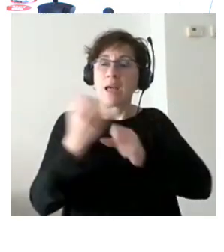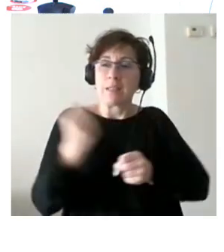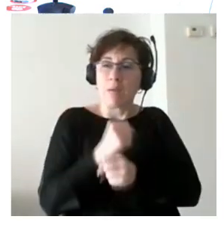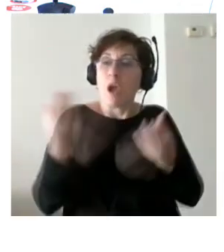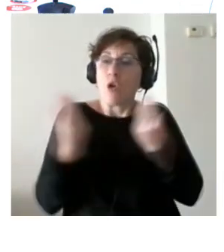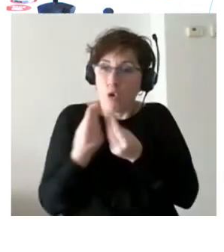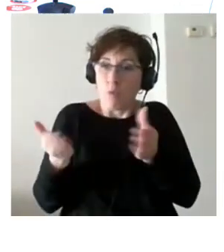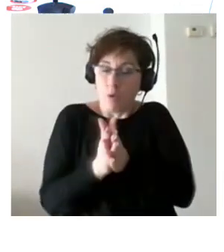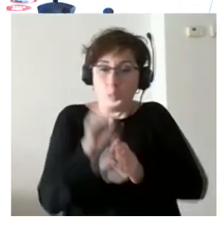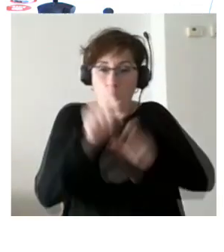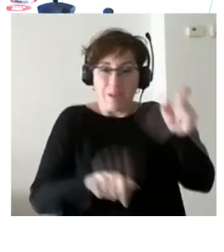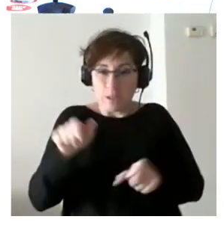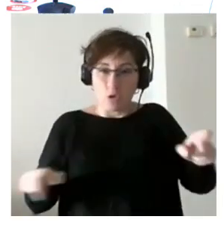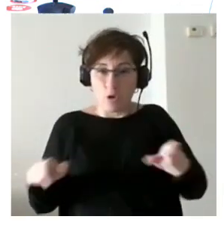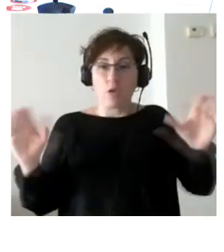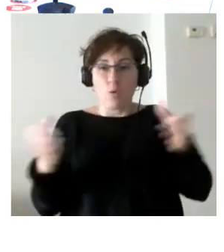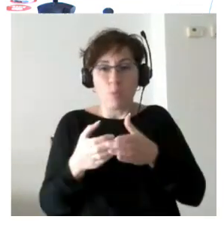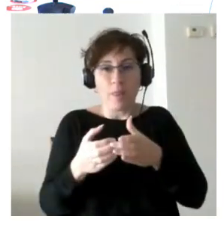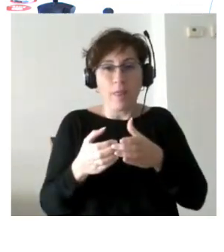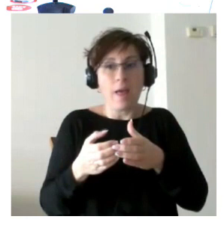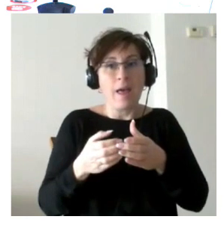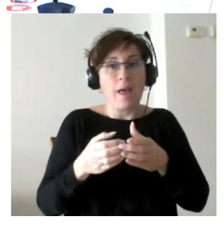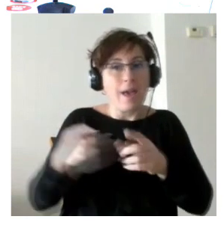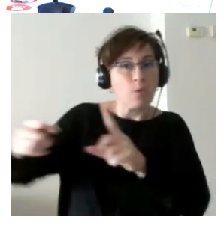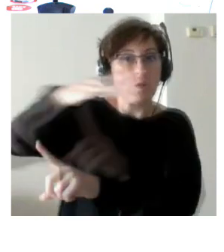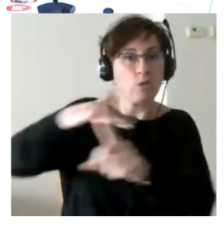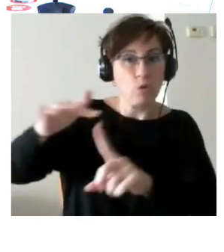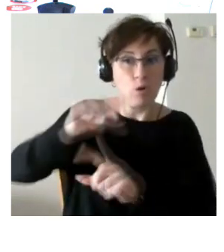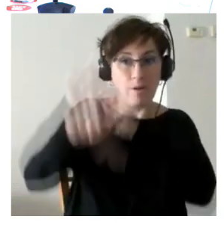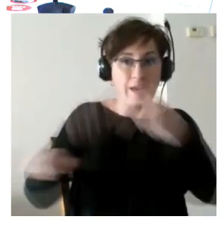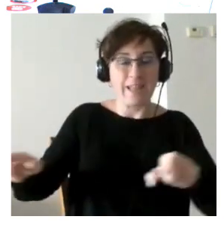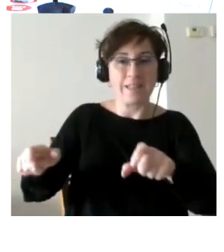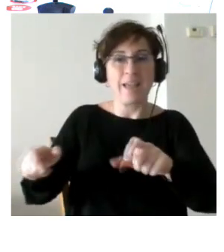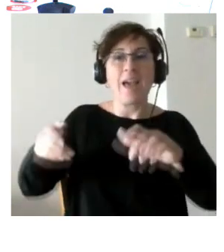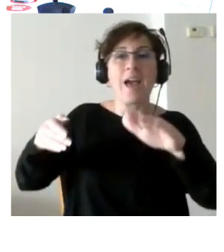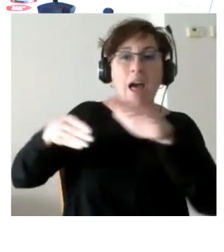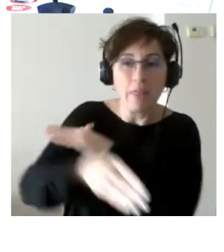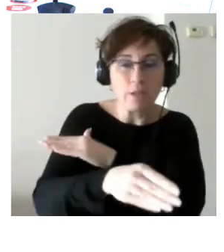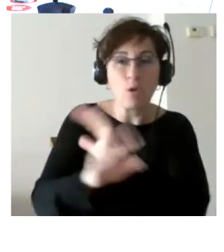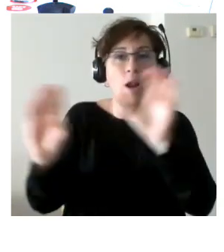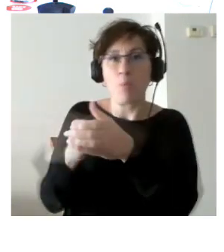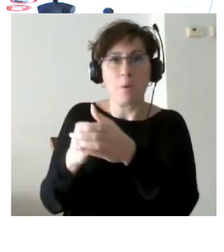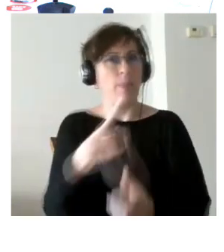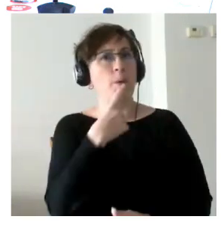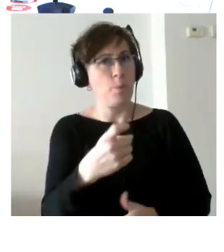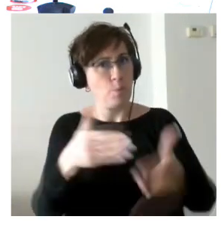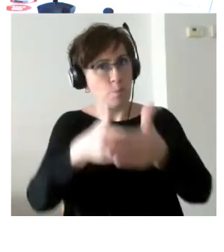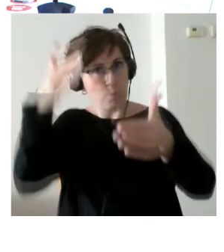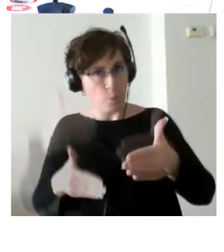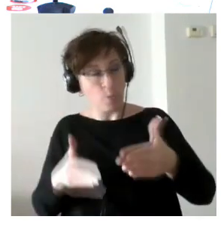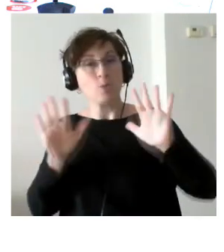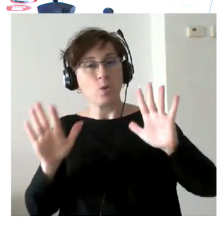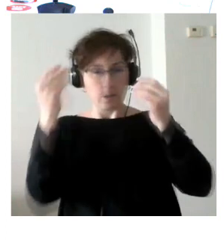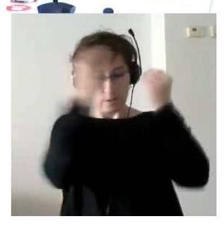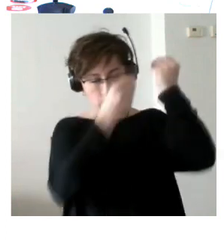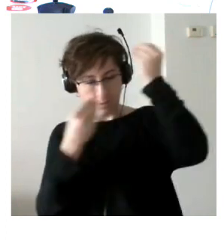en una situación donde no tienen mucho acceso a la comunidad entonces eso sí que ha sido como el poderle dar vueltas a la metodología y ver